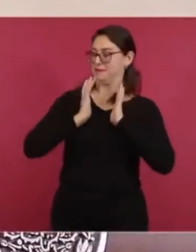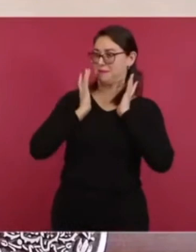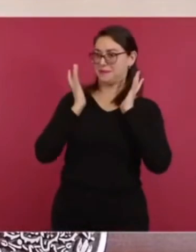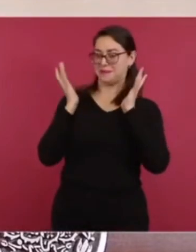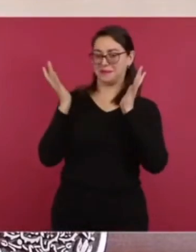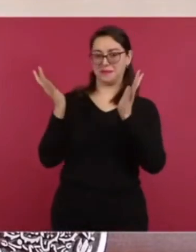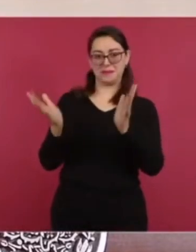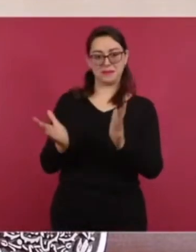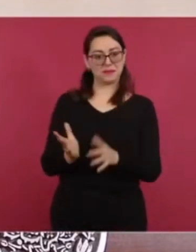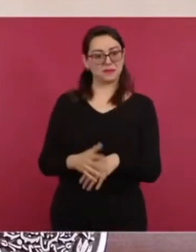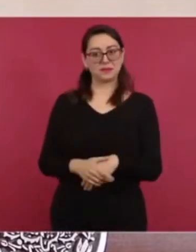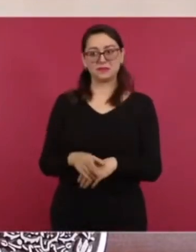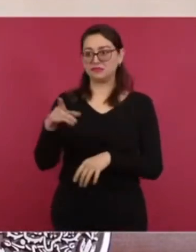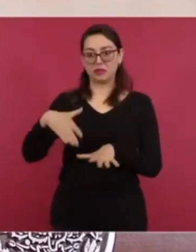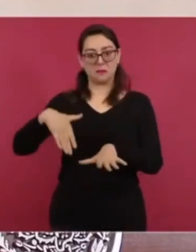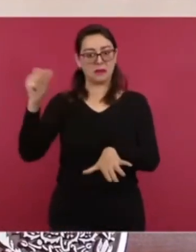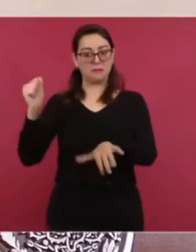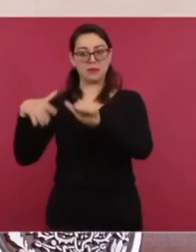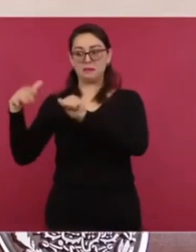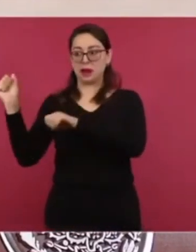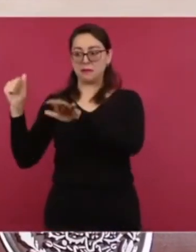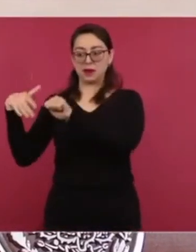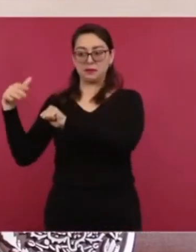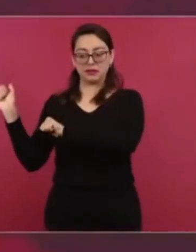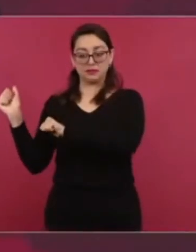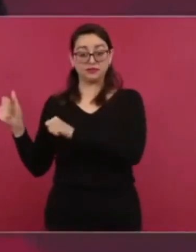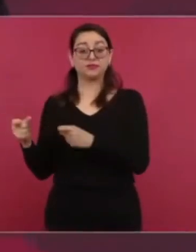en vez de reconocer